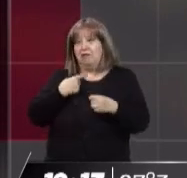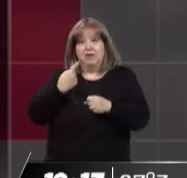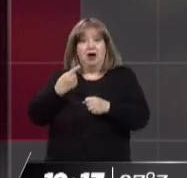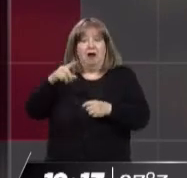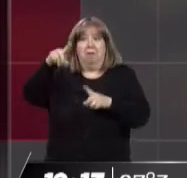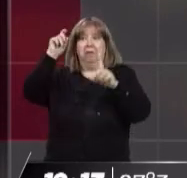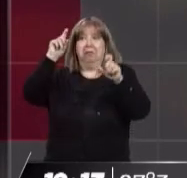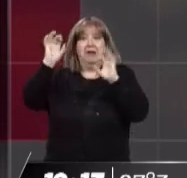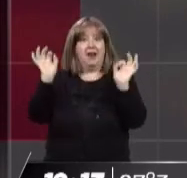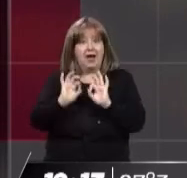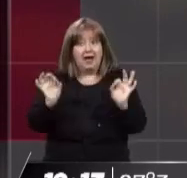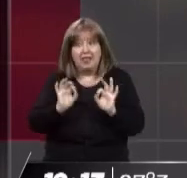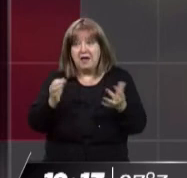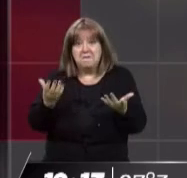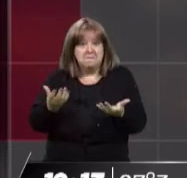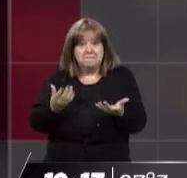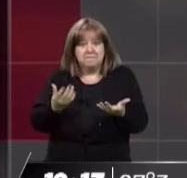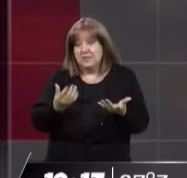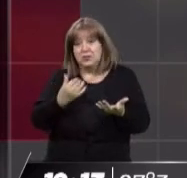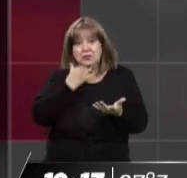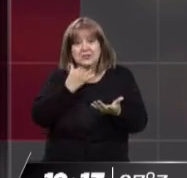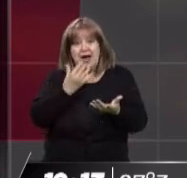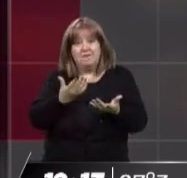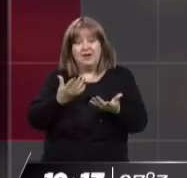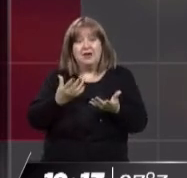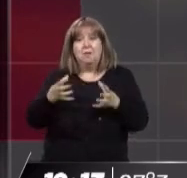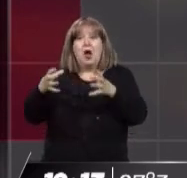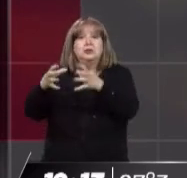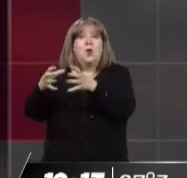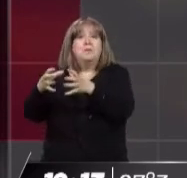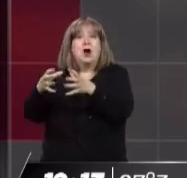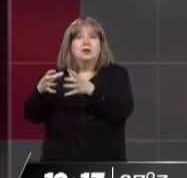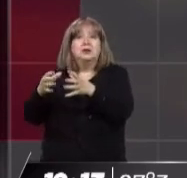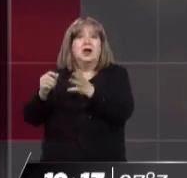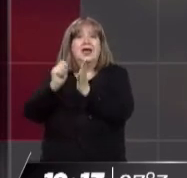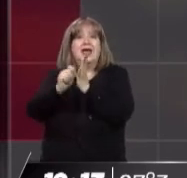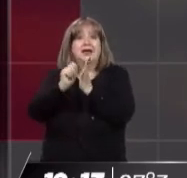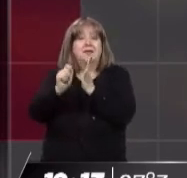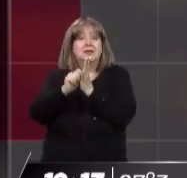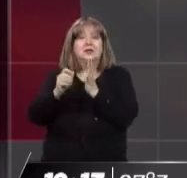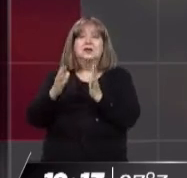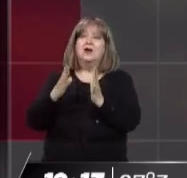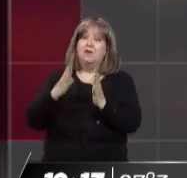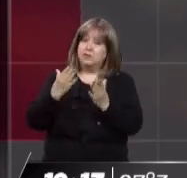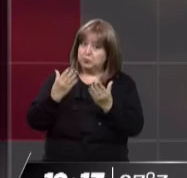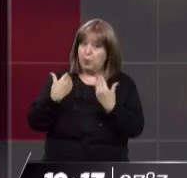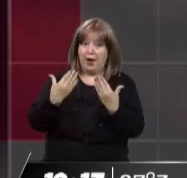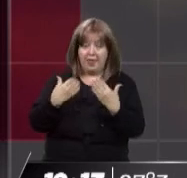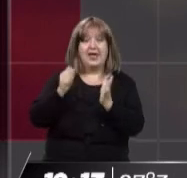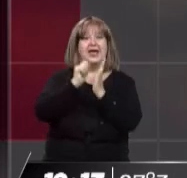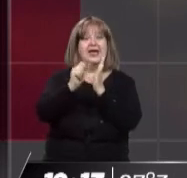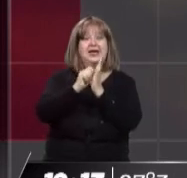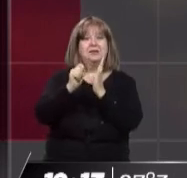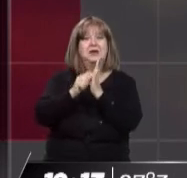Eso sí. enteraron, Pablo. no se enteraron, sencillamente. que asumir esto también. Mucha gente no se enteró. Bueno, todavía hay que llamarlos para que se inscriban porque si no van a